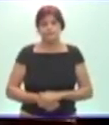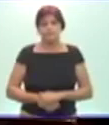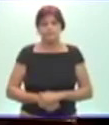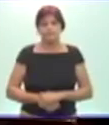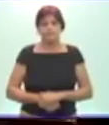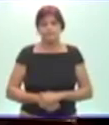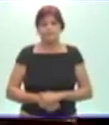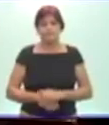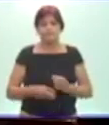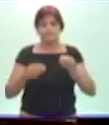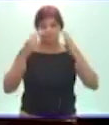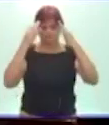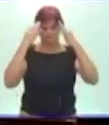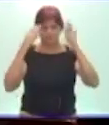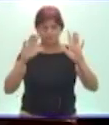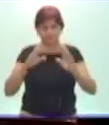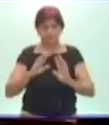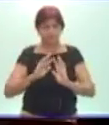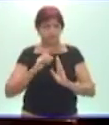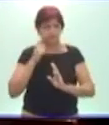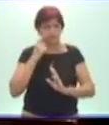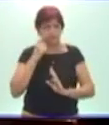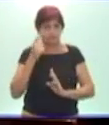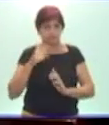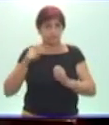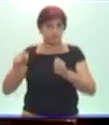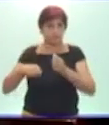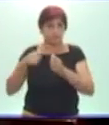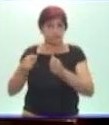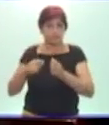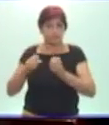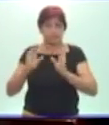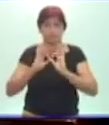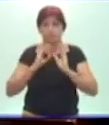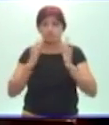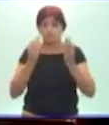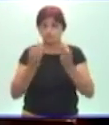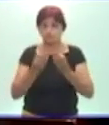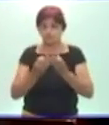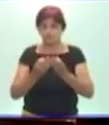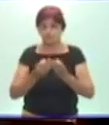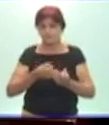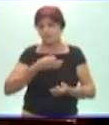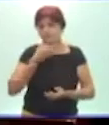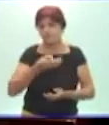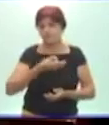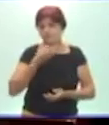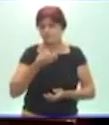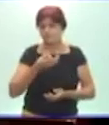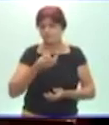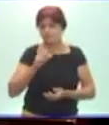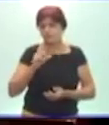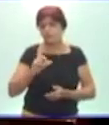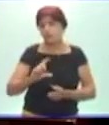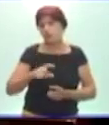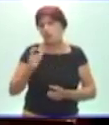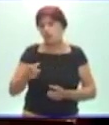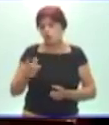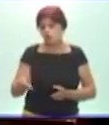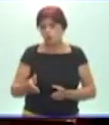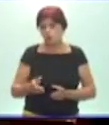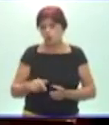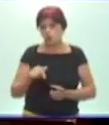muchas gracias ustedes han visto un video donde una mamá expresa cuáles han sido sus experiencias y familia